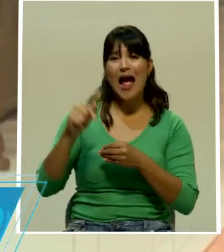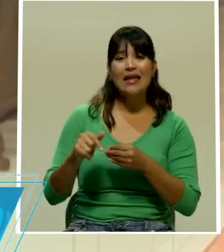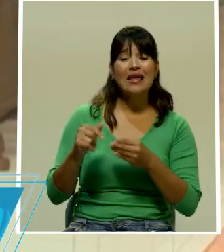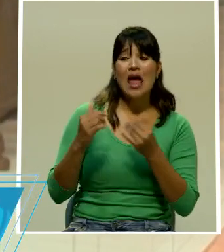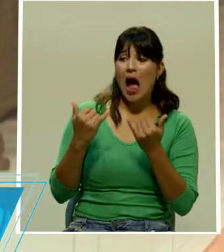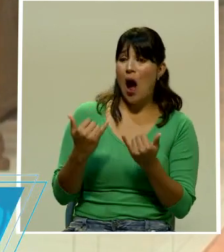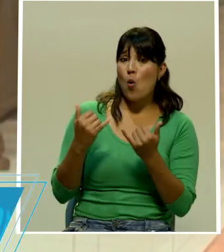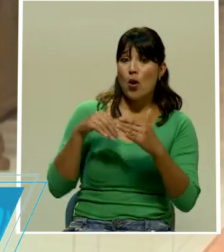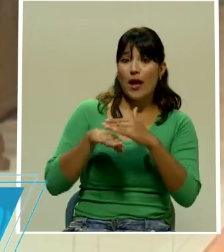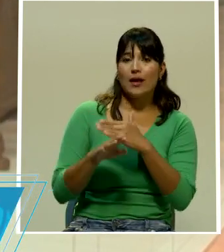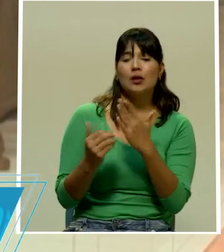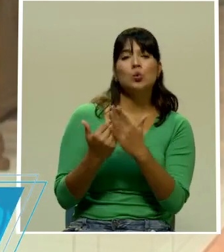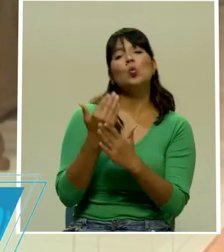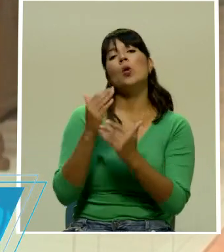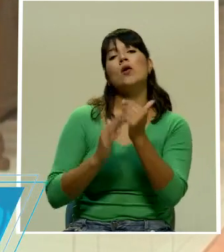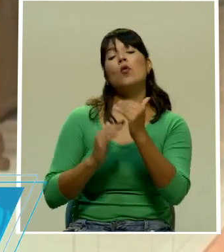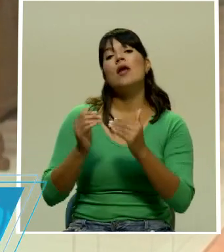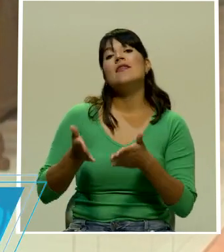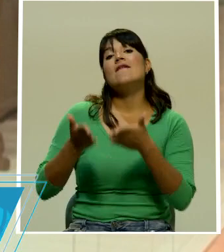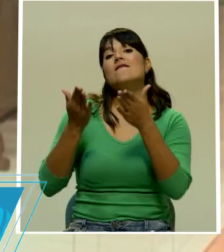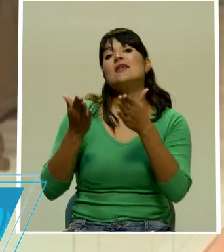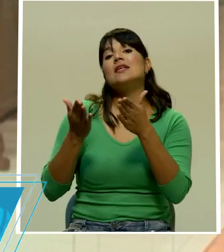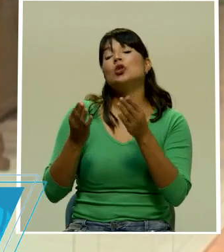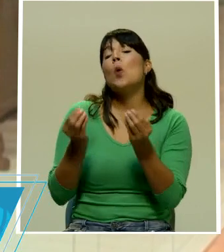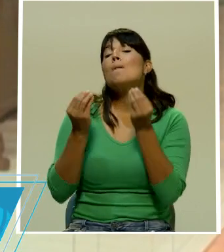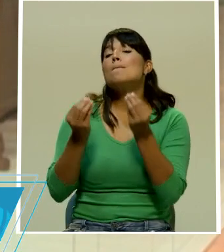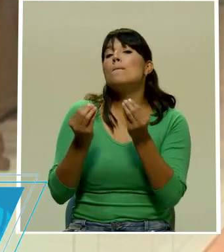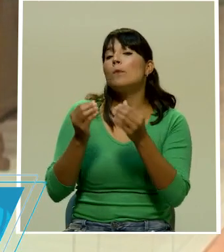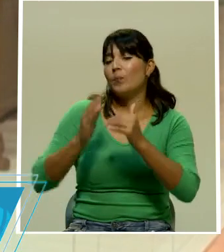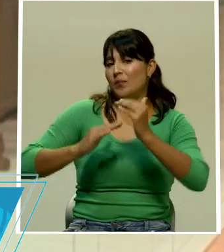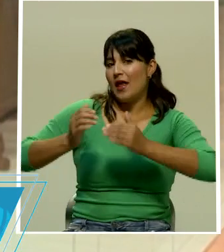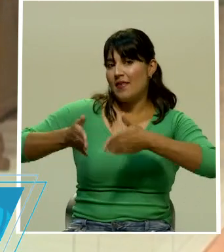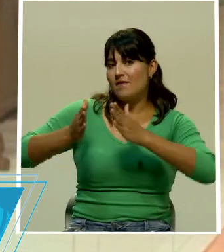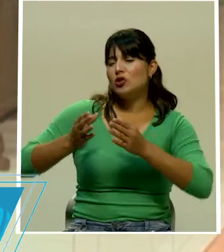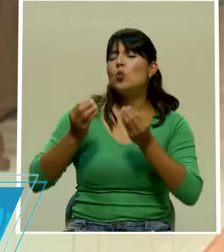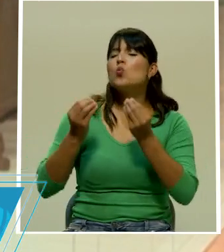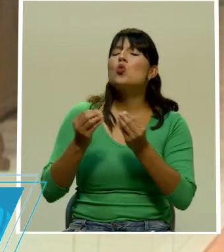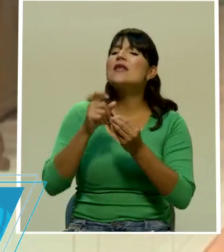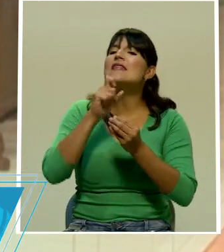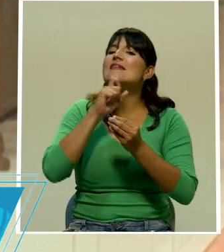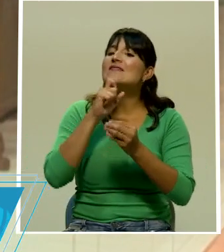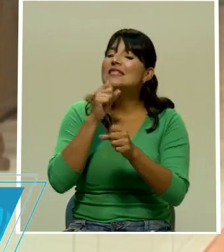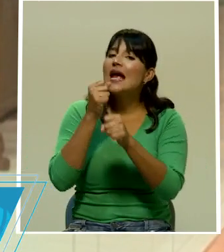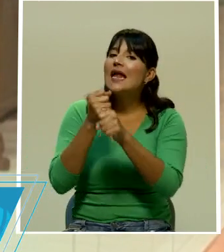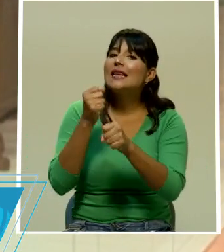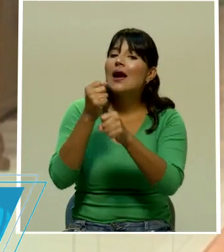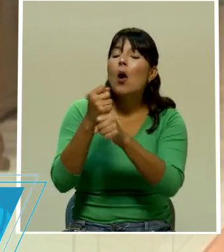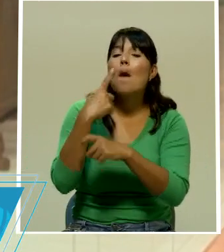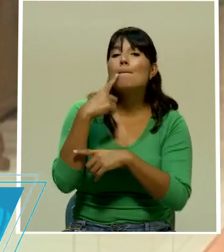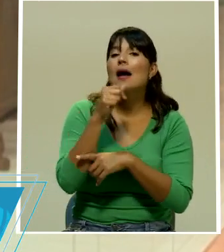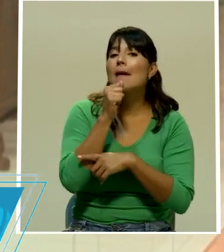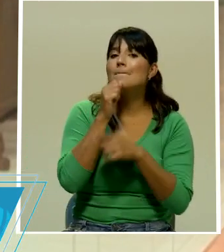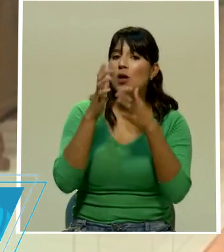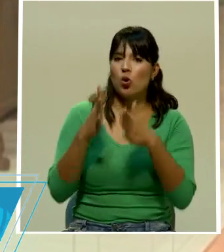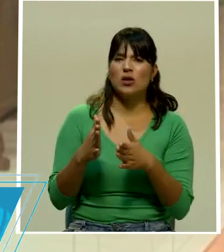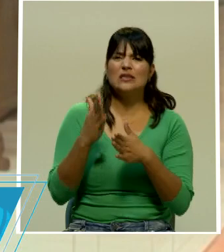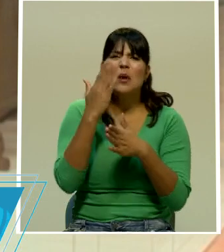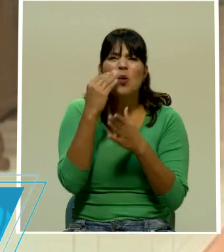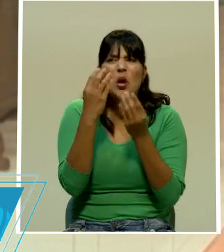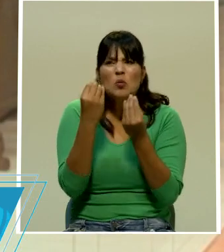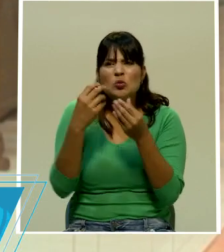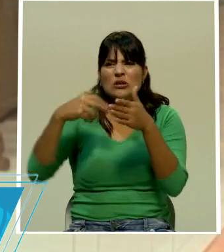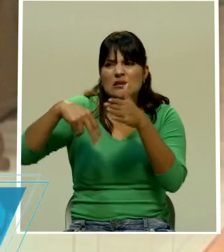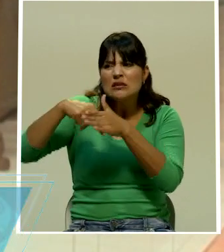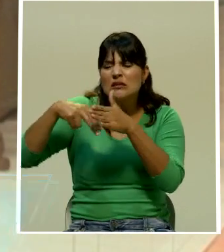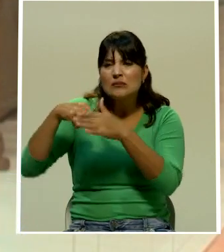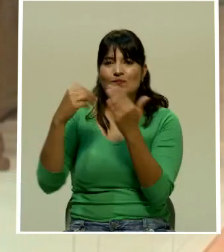trabajo para las y los periodistas en estos tres días que tiene el congreso de funcionar en estas nuevas instalaciones